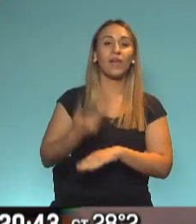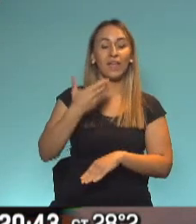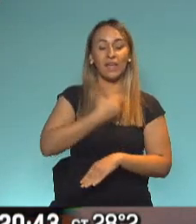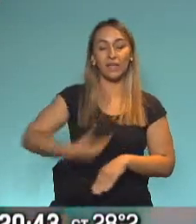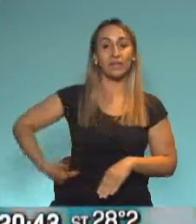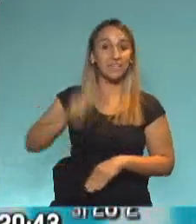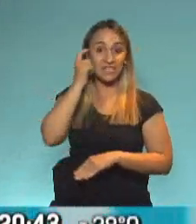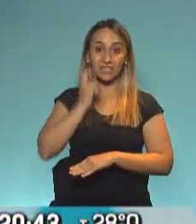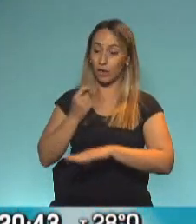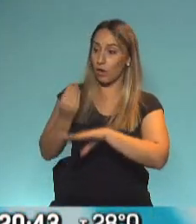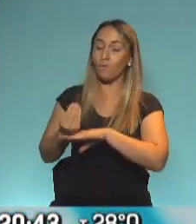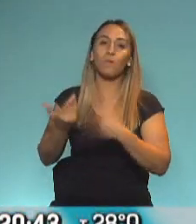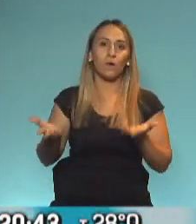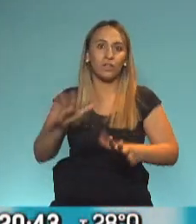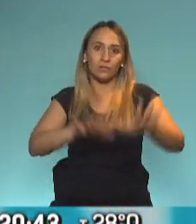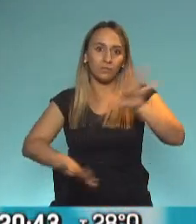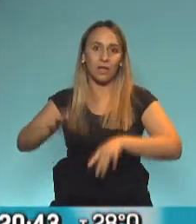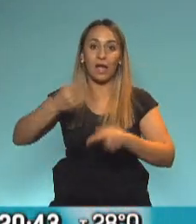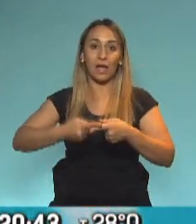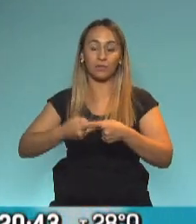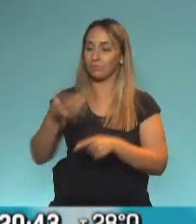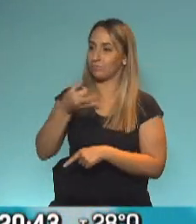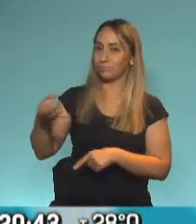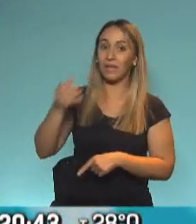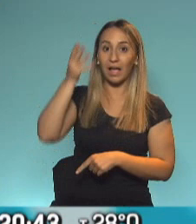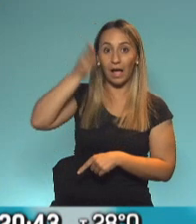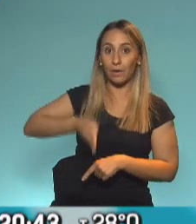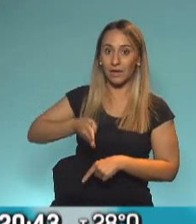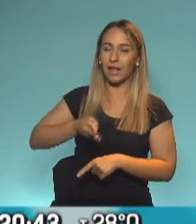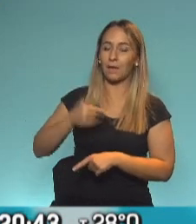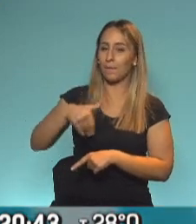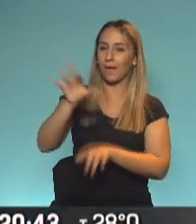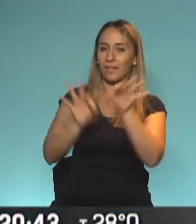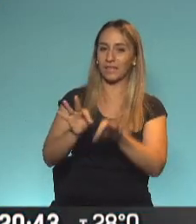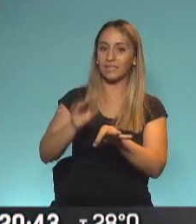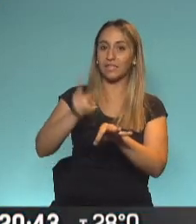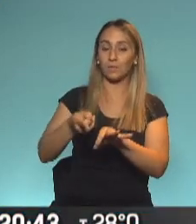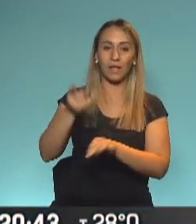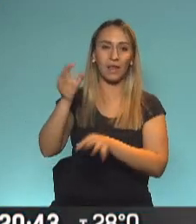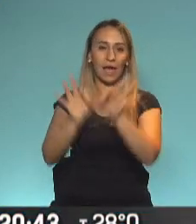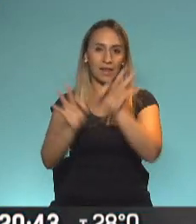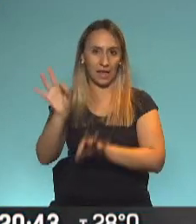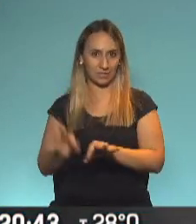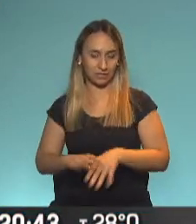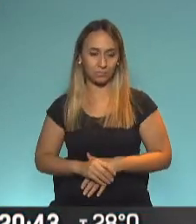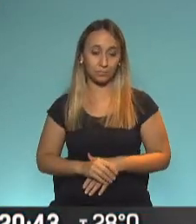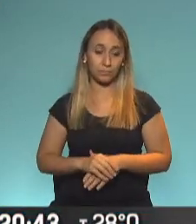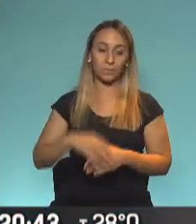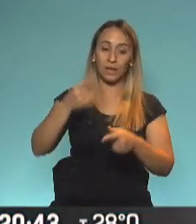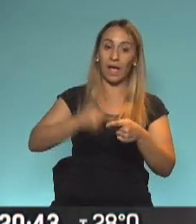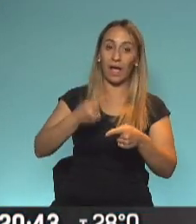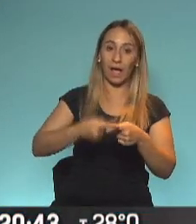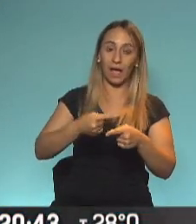adelante este acto y teotremos, como dice Gabriela, todos los detalles y el análisis. El acto se extendió por